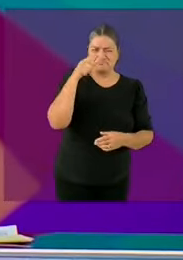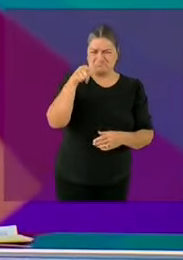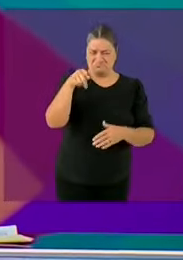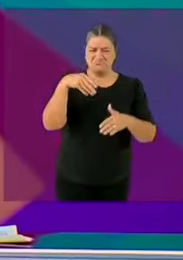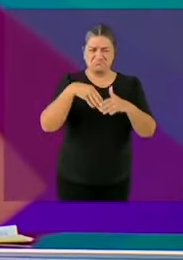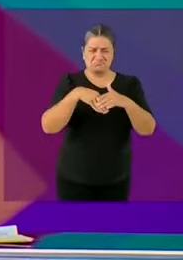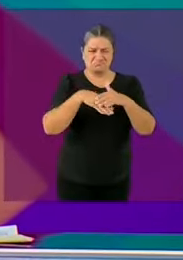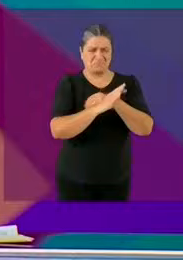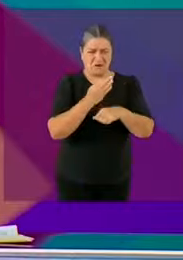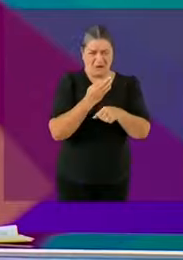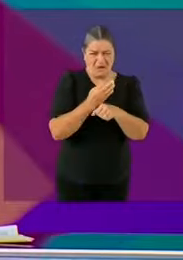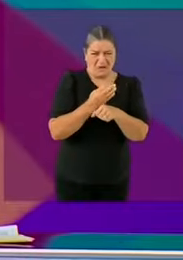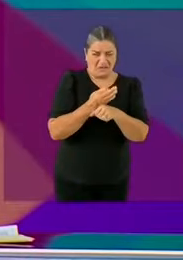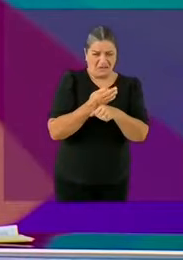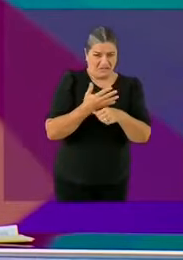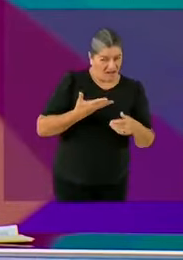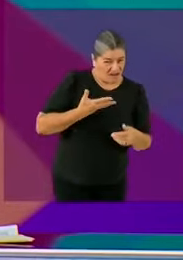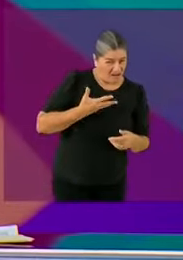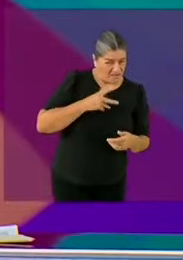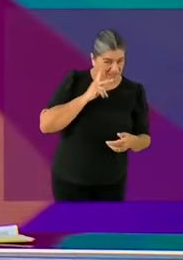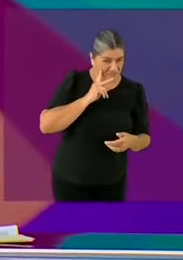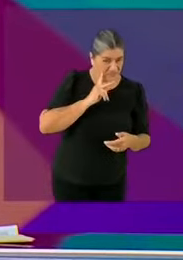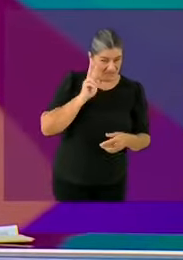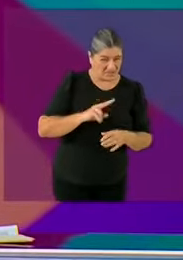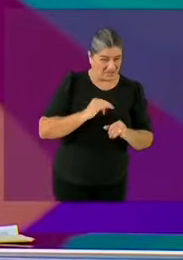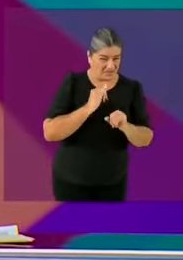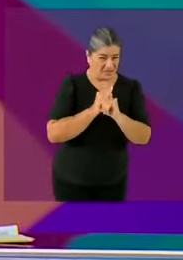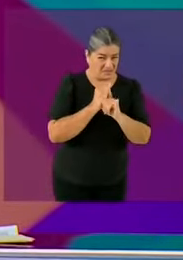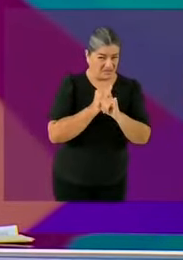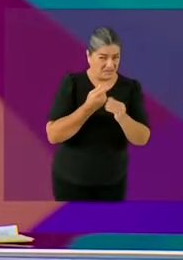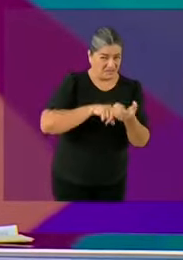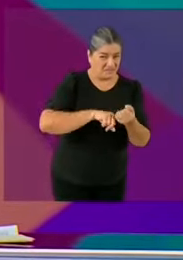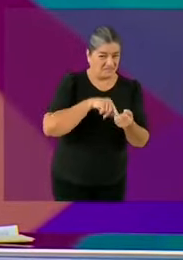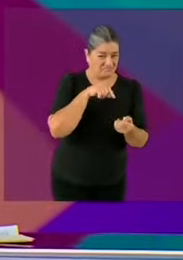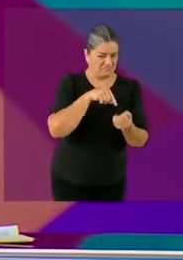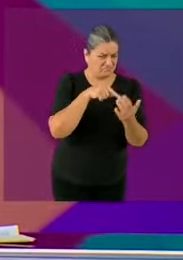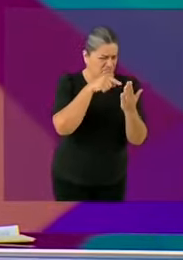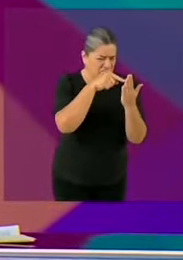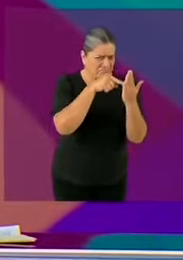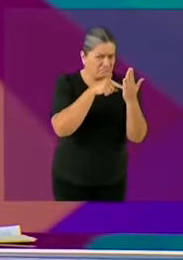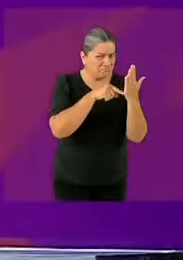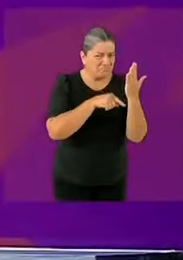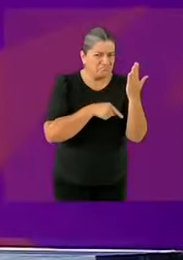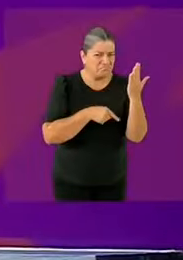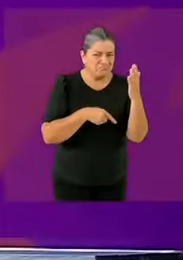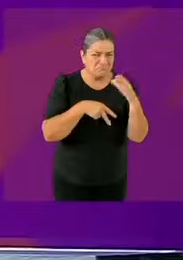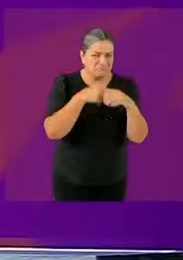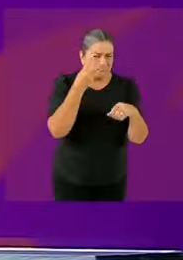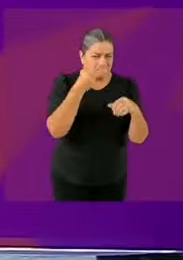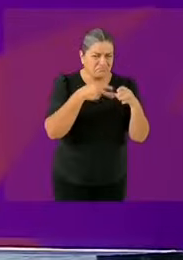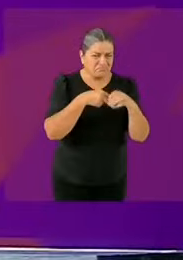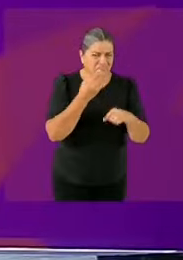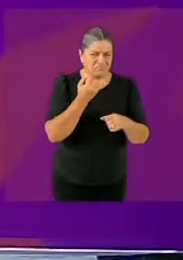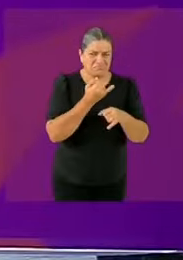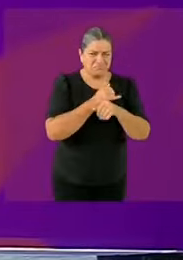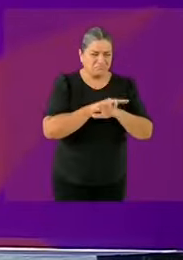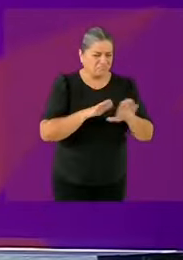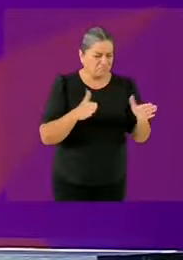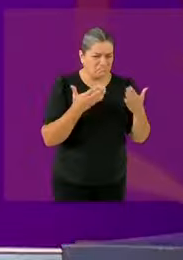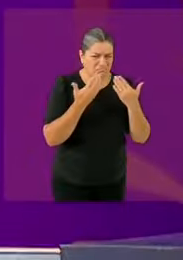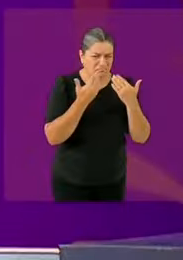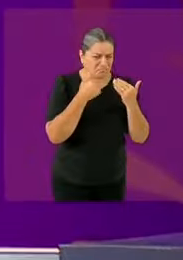gobierno de Sheinbaum. Es imposible, es pura paja y están vacíos los folders. Candidato Maynes. Bueno,